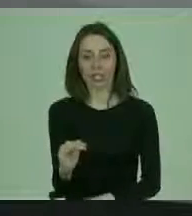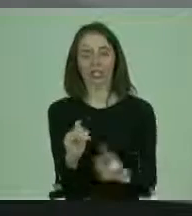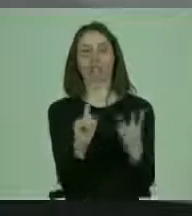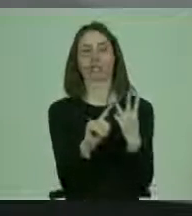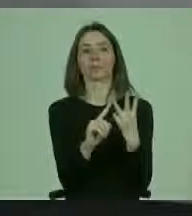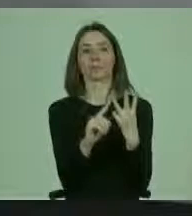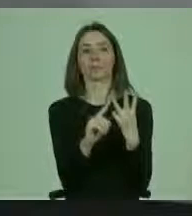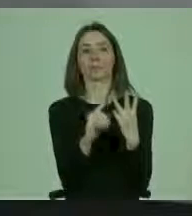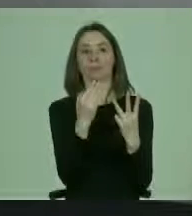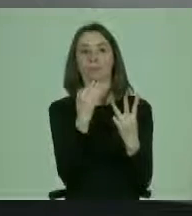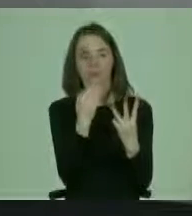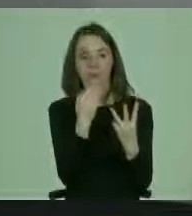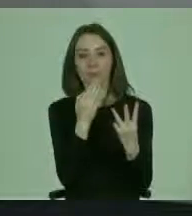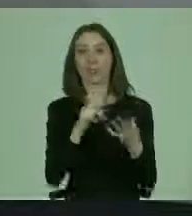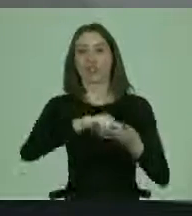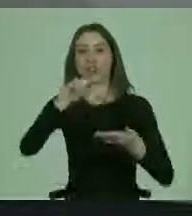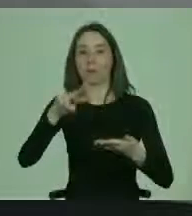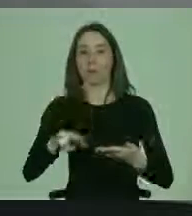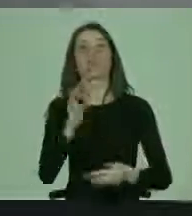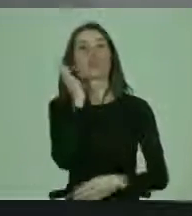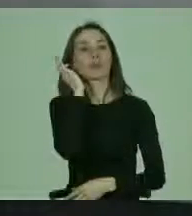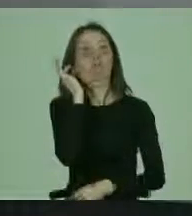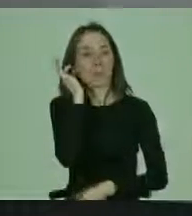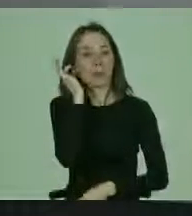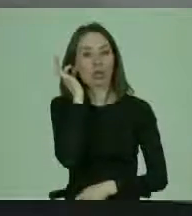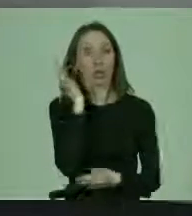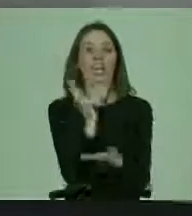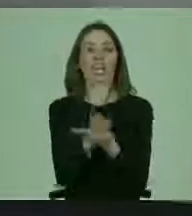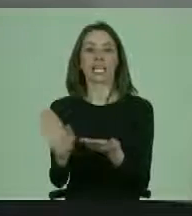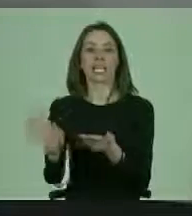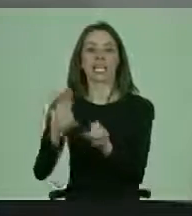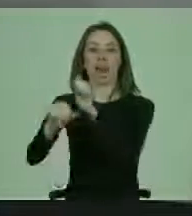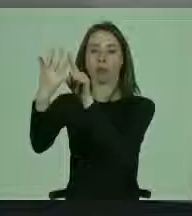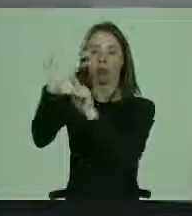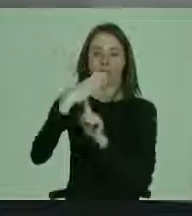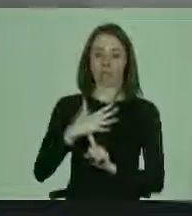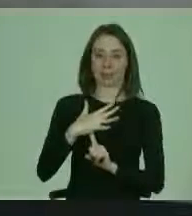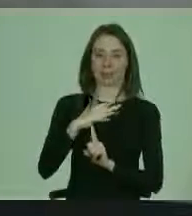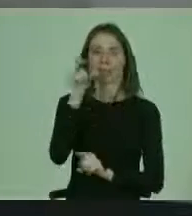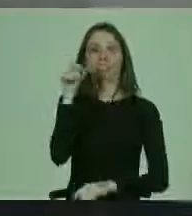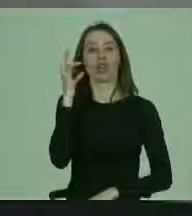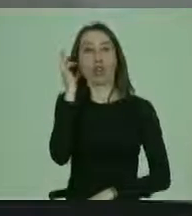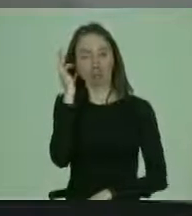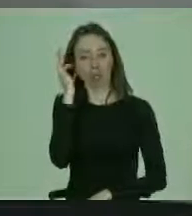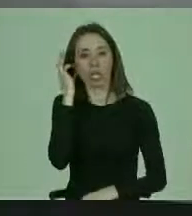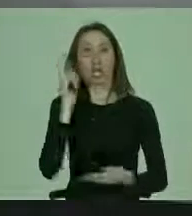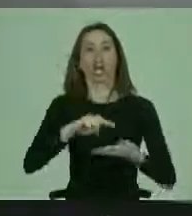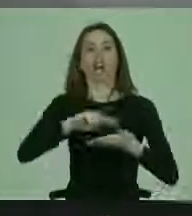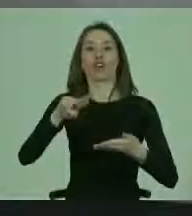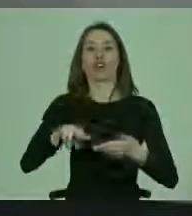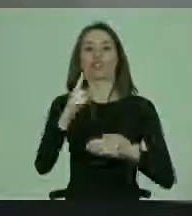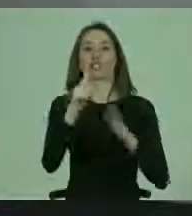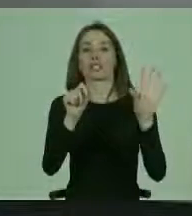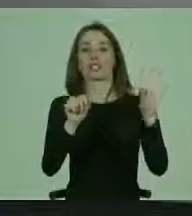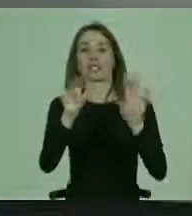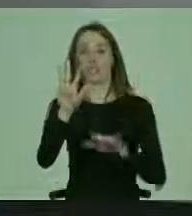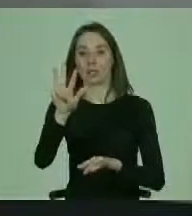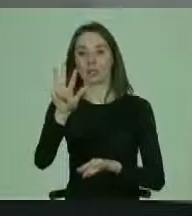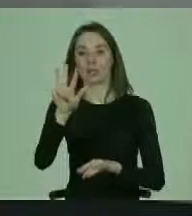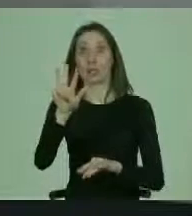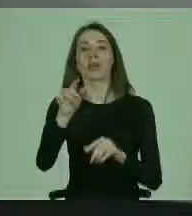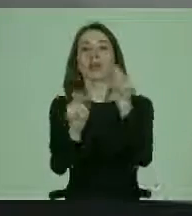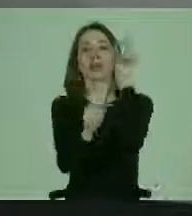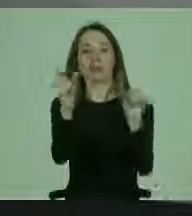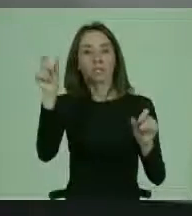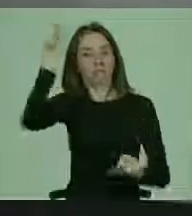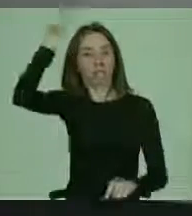estoy hablando también de la Convención de la Mujer, para la eliminación de la discriminación contra la mujer, el Convenio 169 sobre